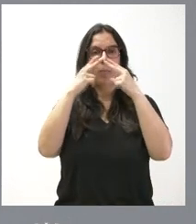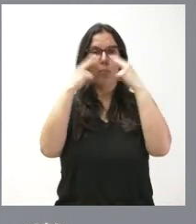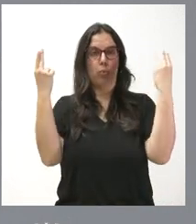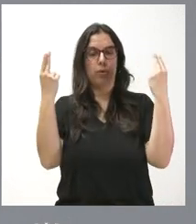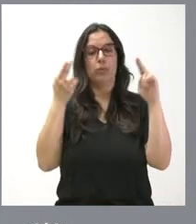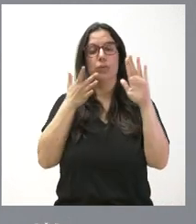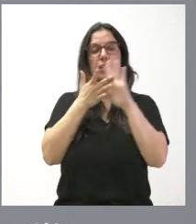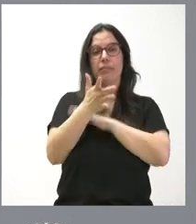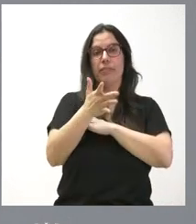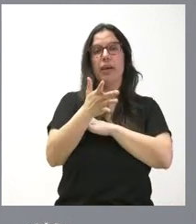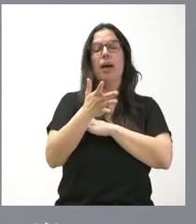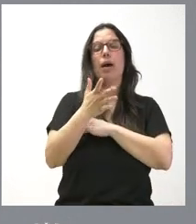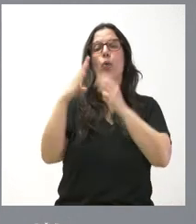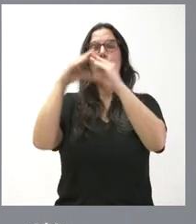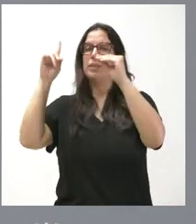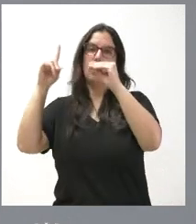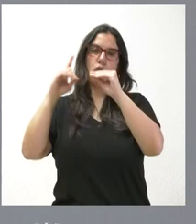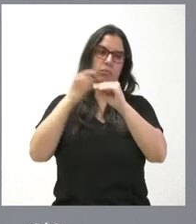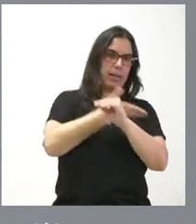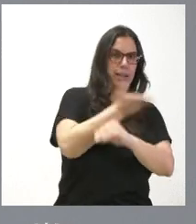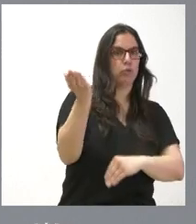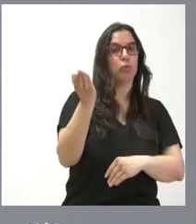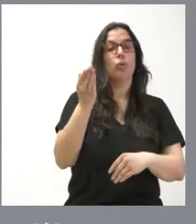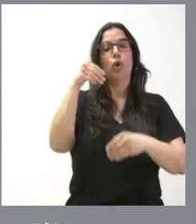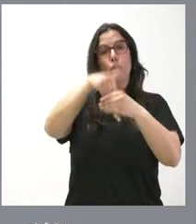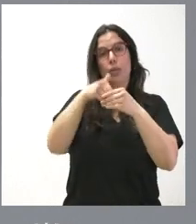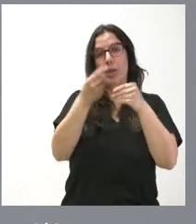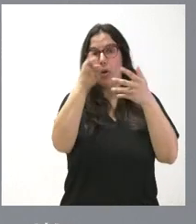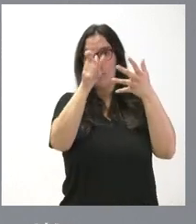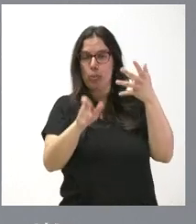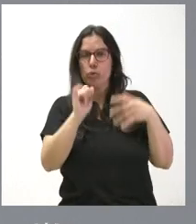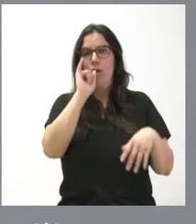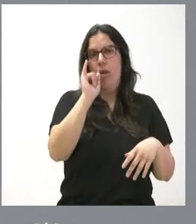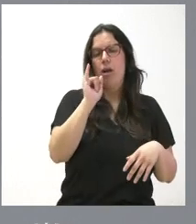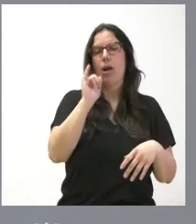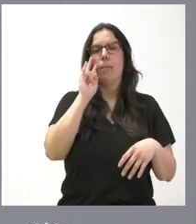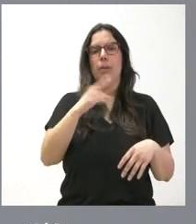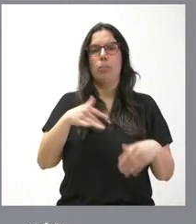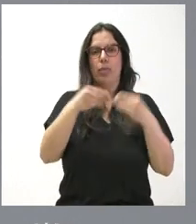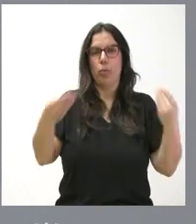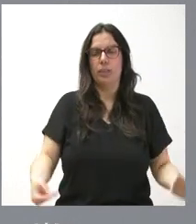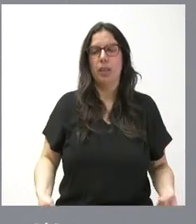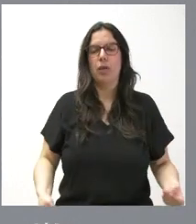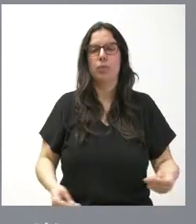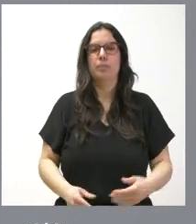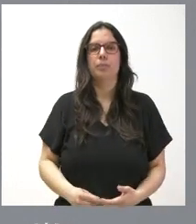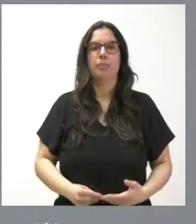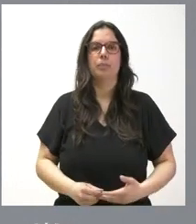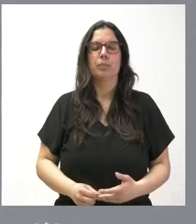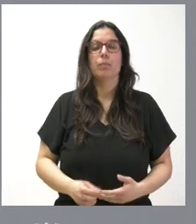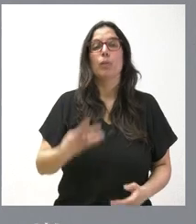hablando de la enseñanza no universitaria. Tienen ustedes el contenido del importe de las mismas y de estos seguros.